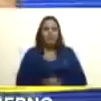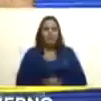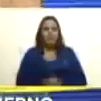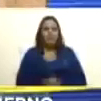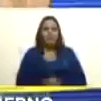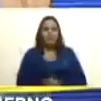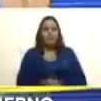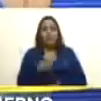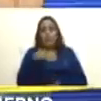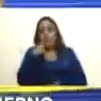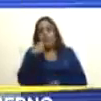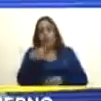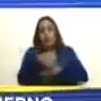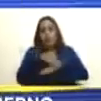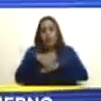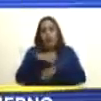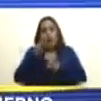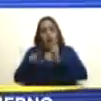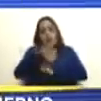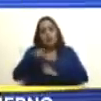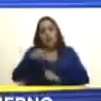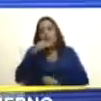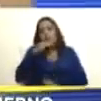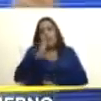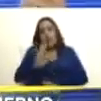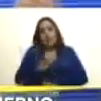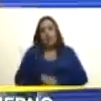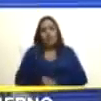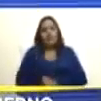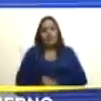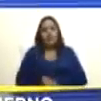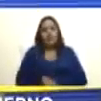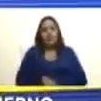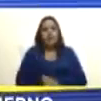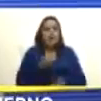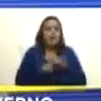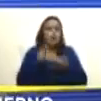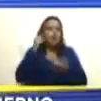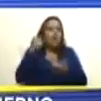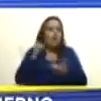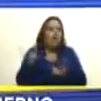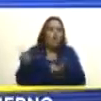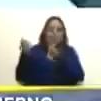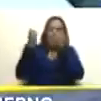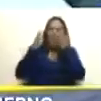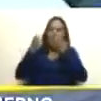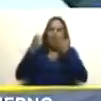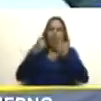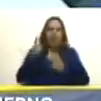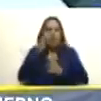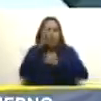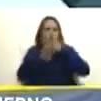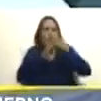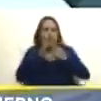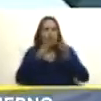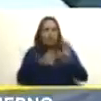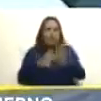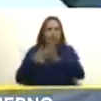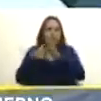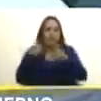pido perdón pues si alguien se ofendió Silima me armó un lío no lo grabé para sacarlo en TikTok pero